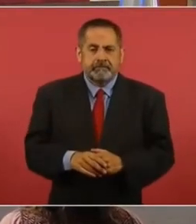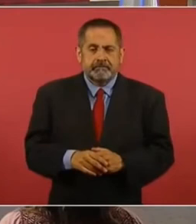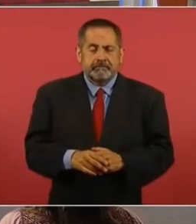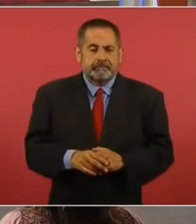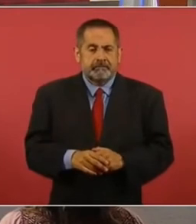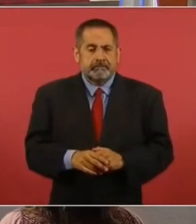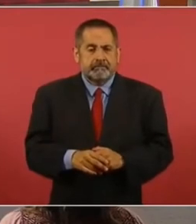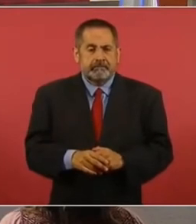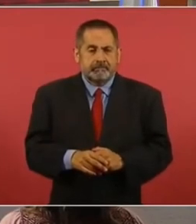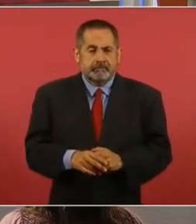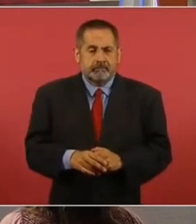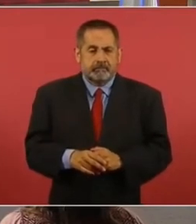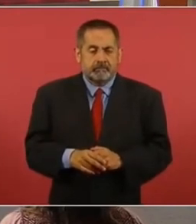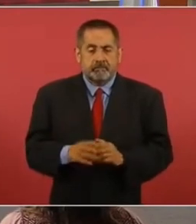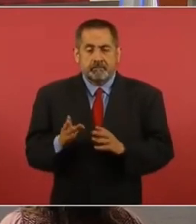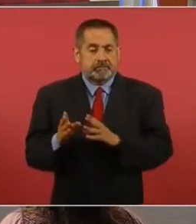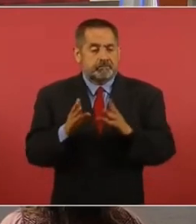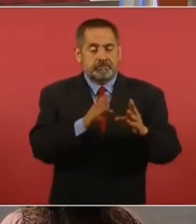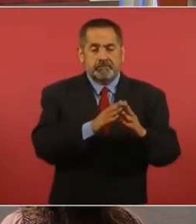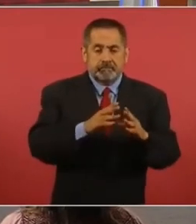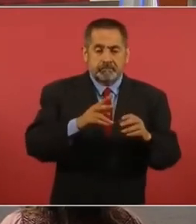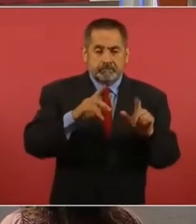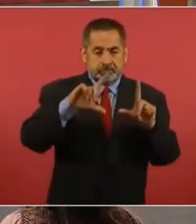En el centro del país,